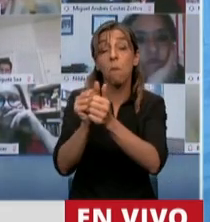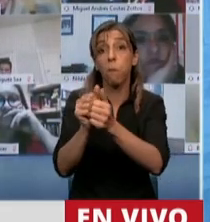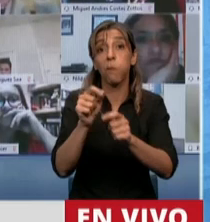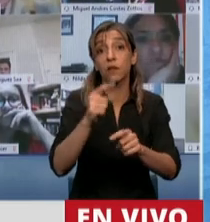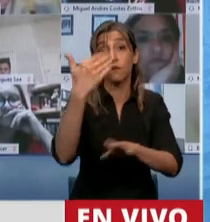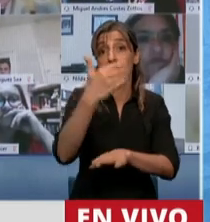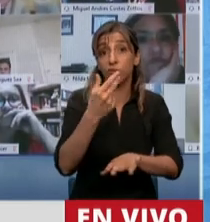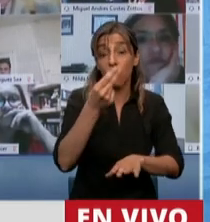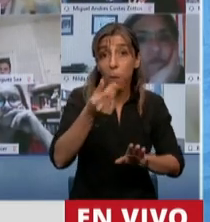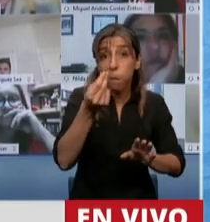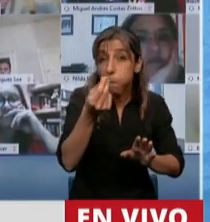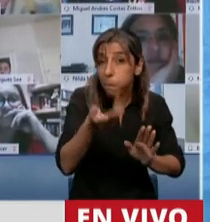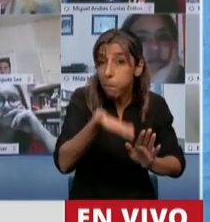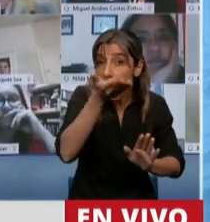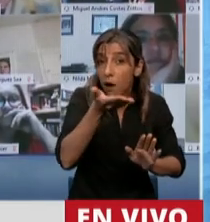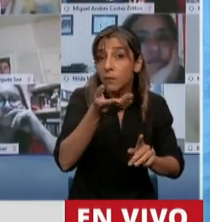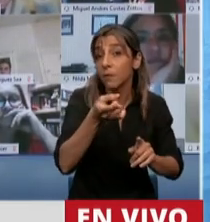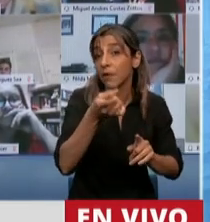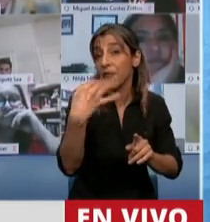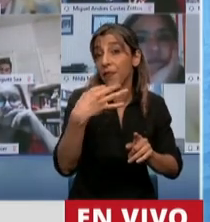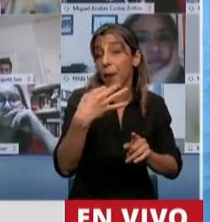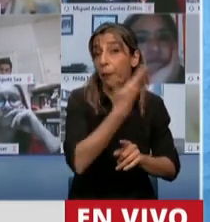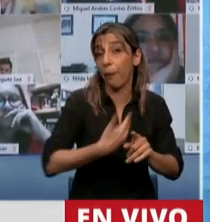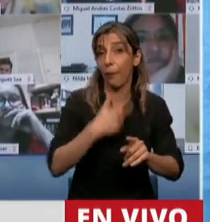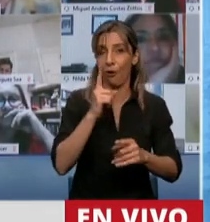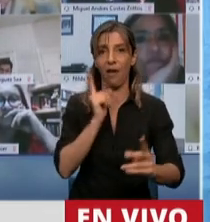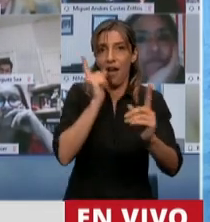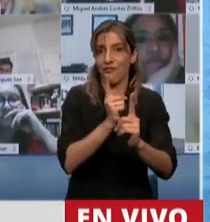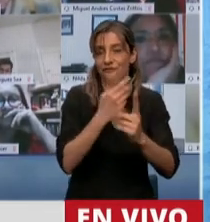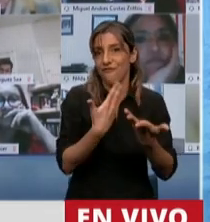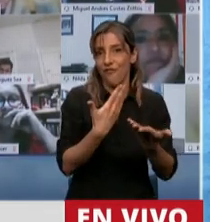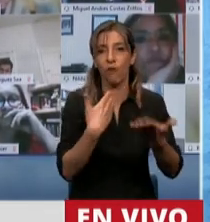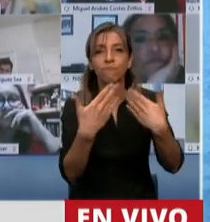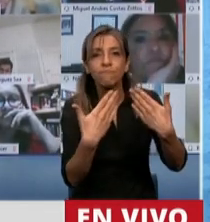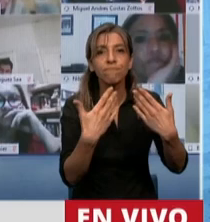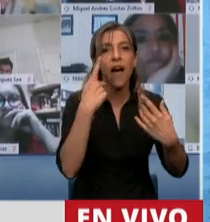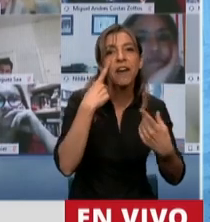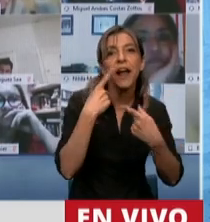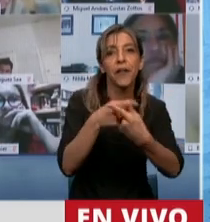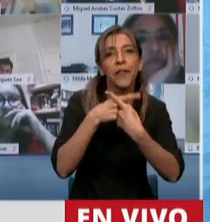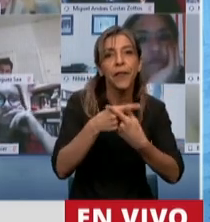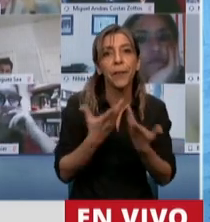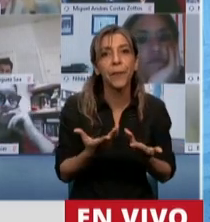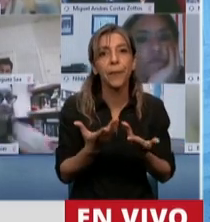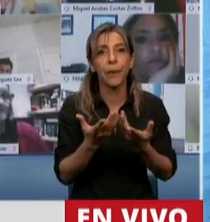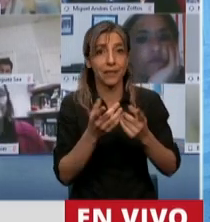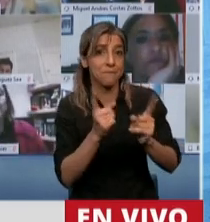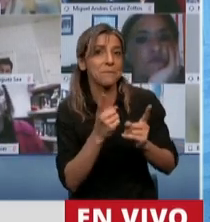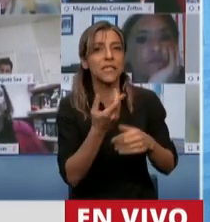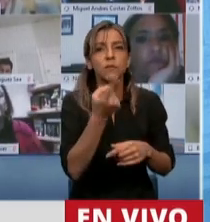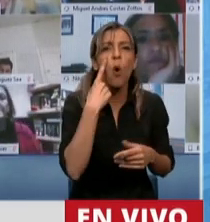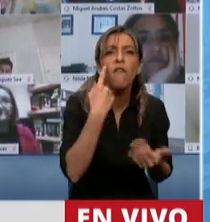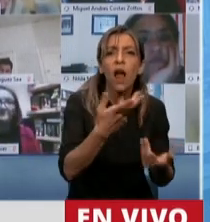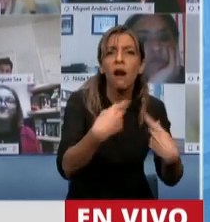va a impedir, van a tener que venir a discutir y van a tener que venir acompañados con la estructura de costos